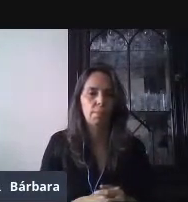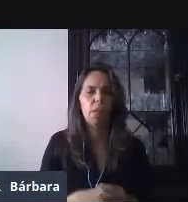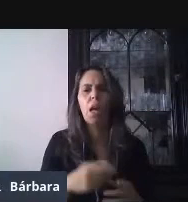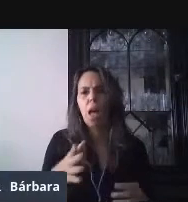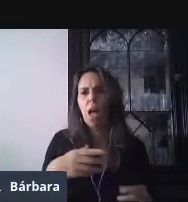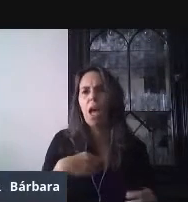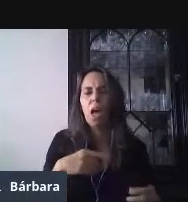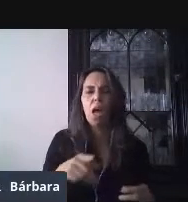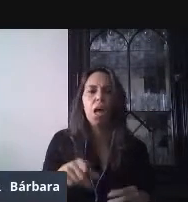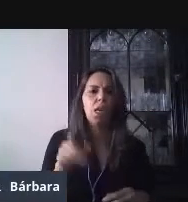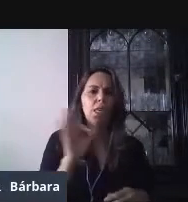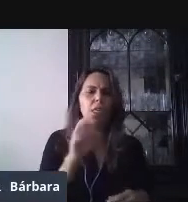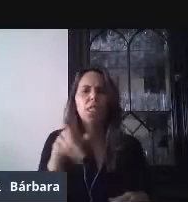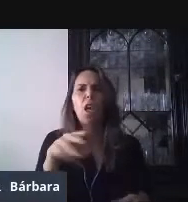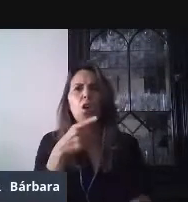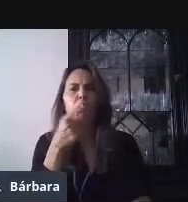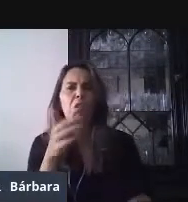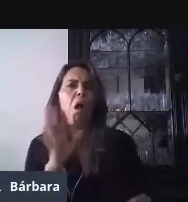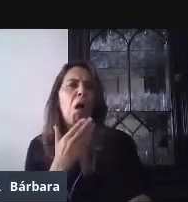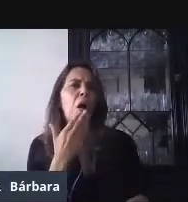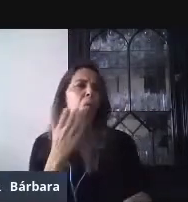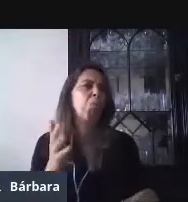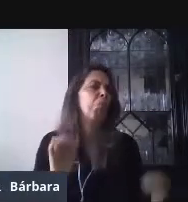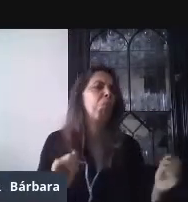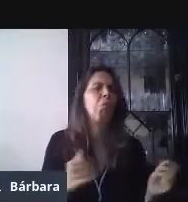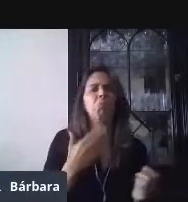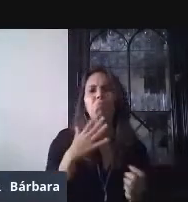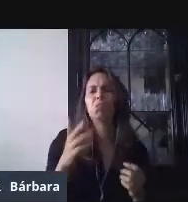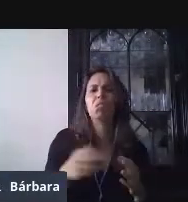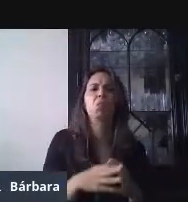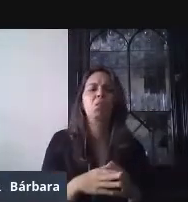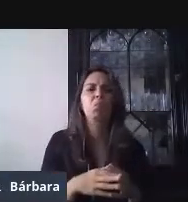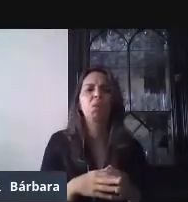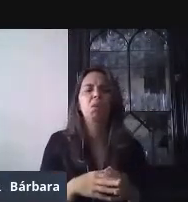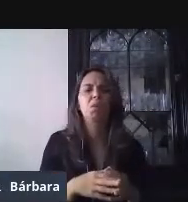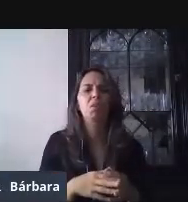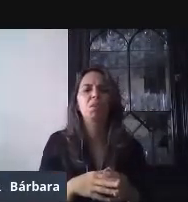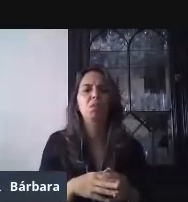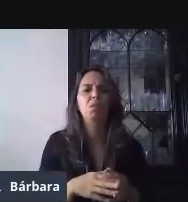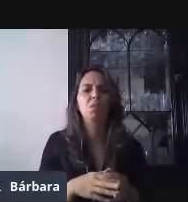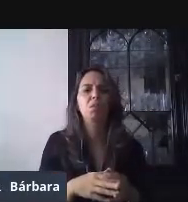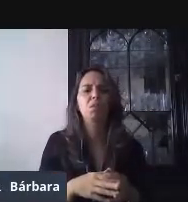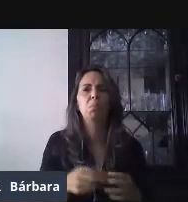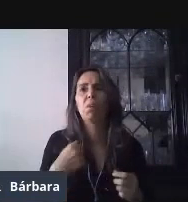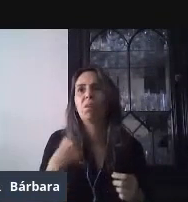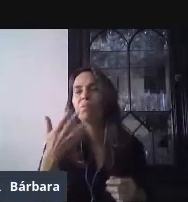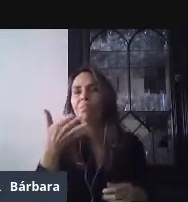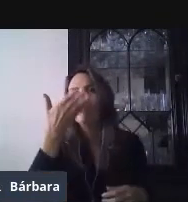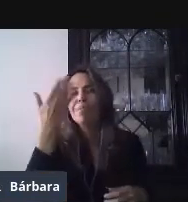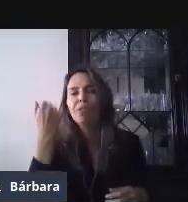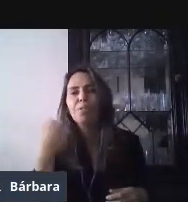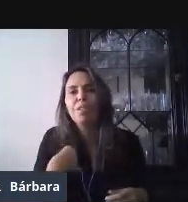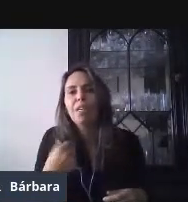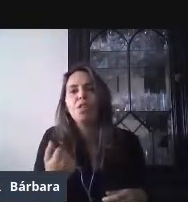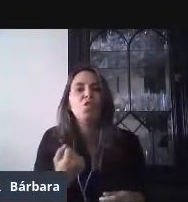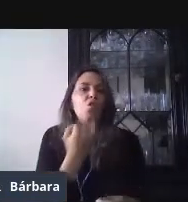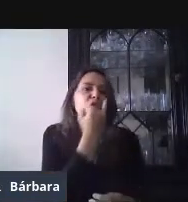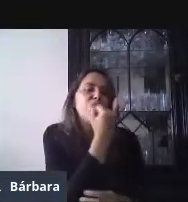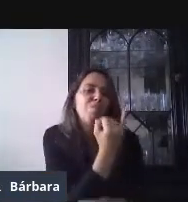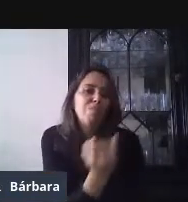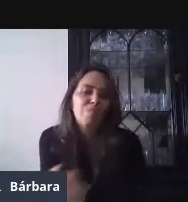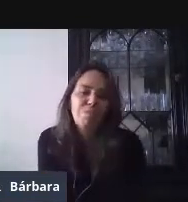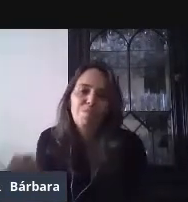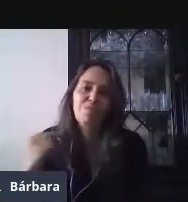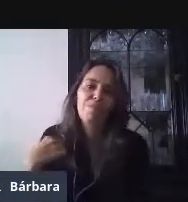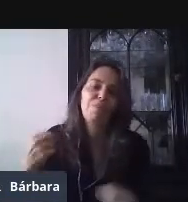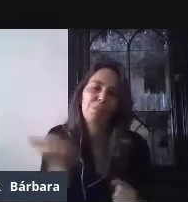bonito tu documento, pero, pues, ¿qué crees? Que yo soy de, yo soy de preescolar o pues yo soy docente de primera y